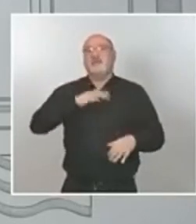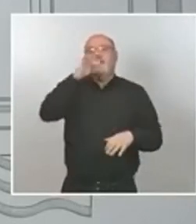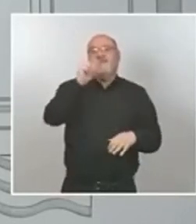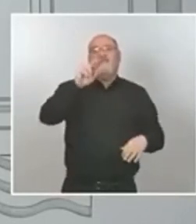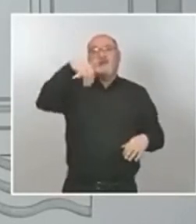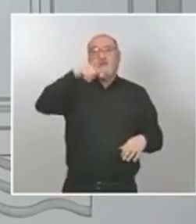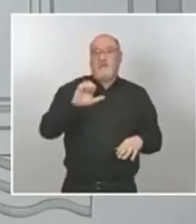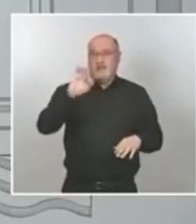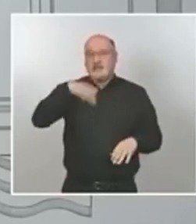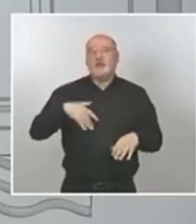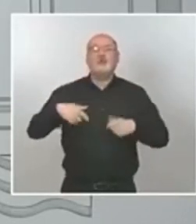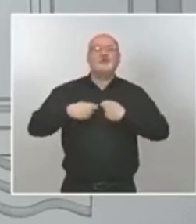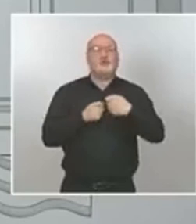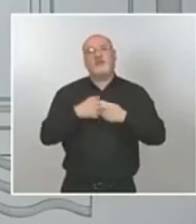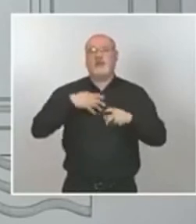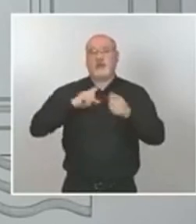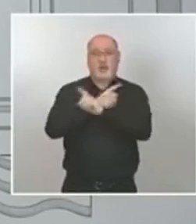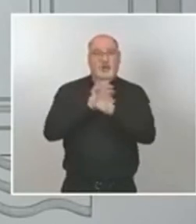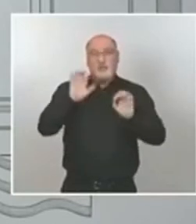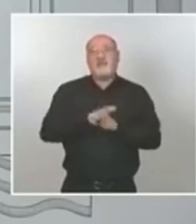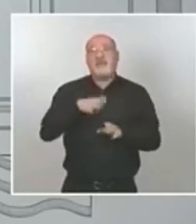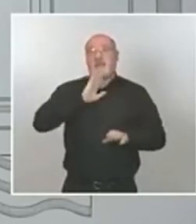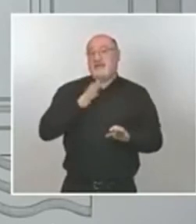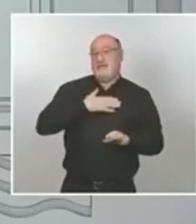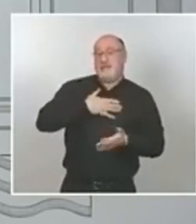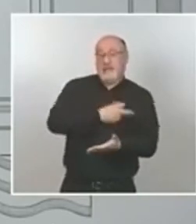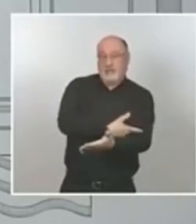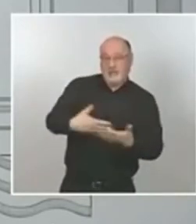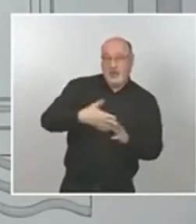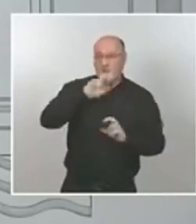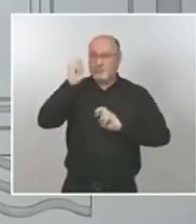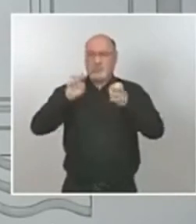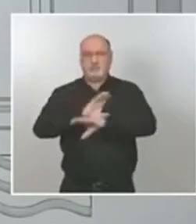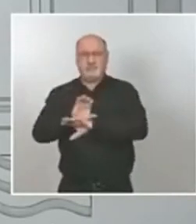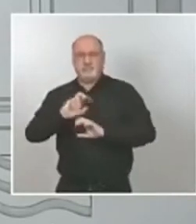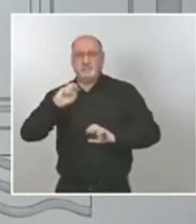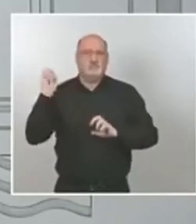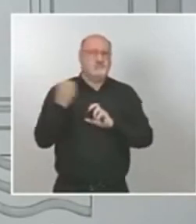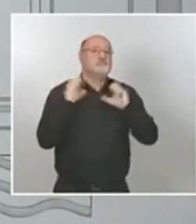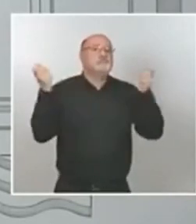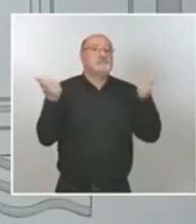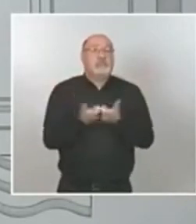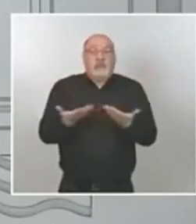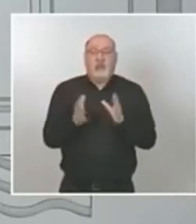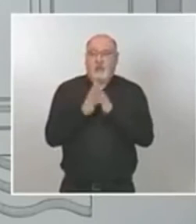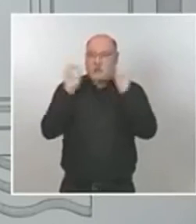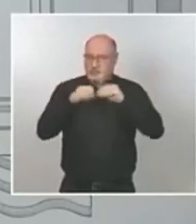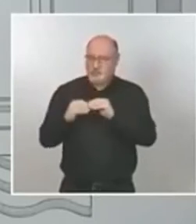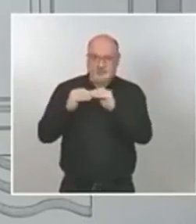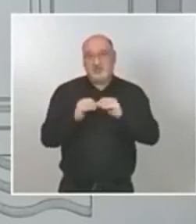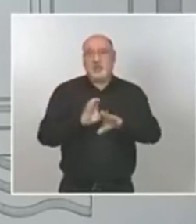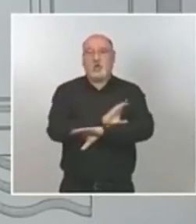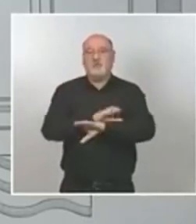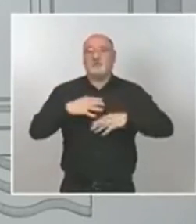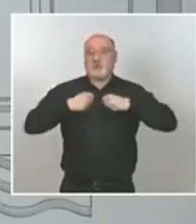neurología también con la dermatología y con CESPA y en base a eso y al acuerdo que ha elevado la comisión de salud pública el